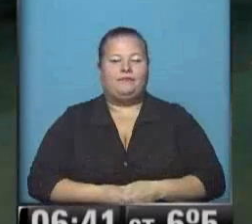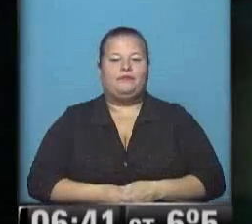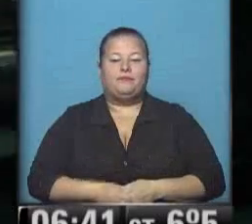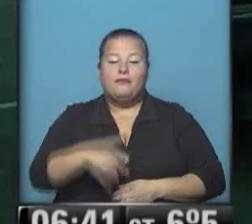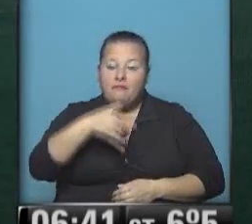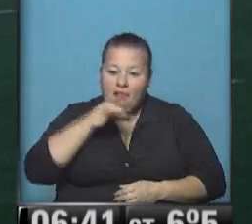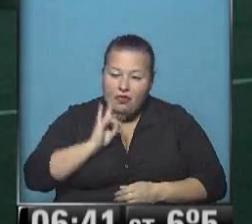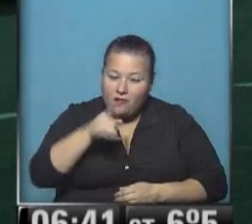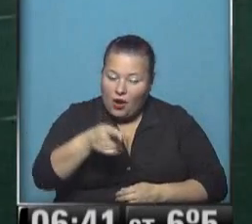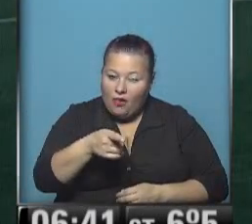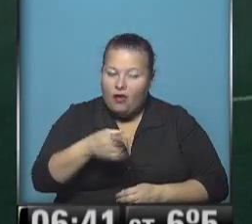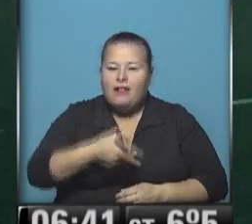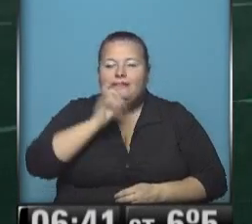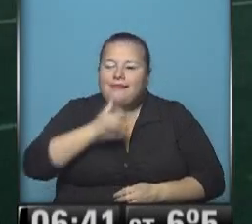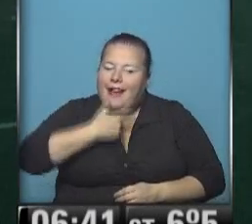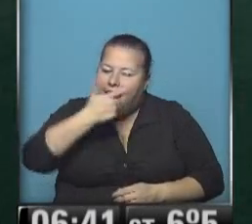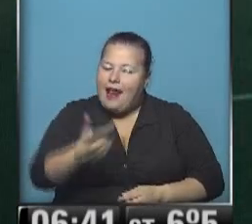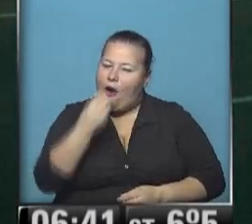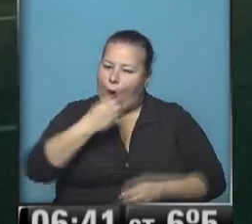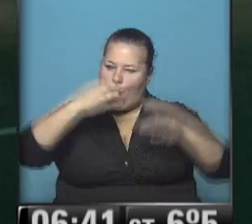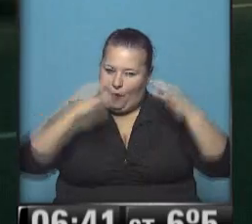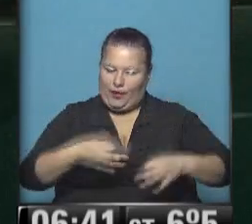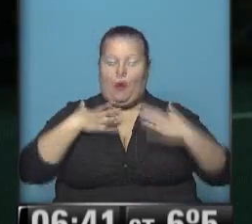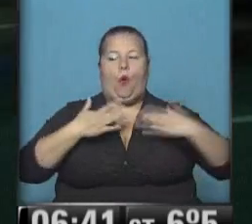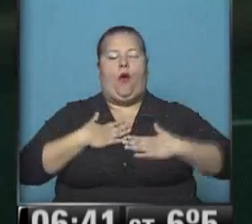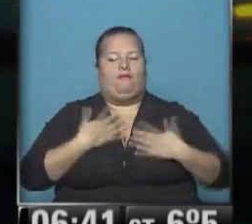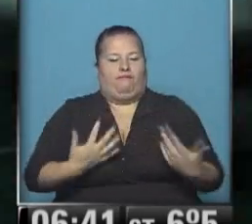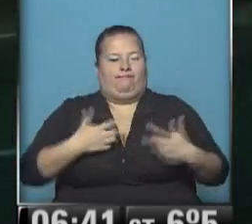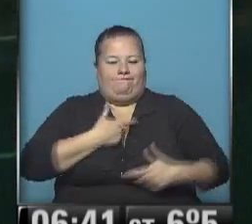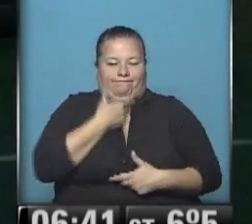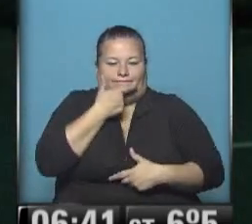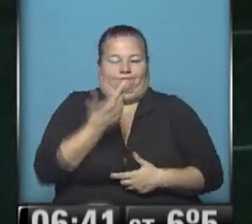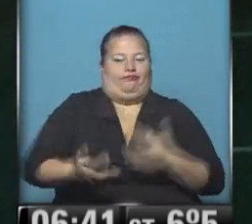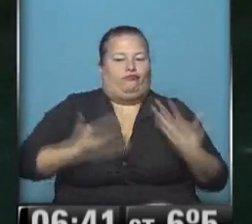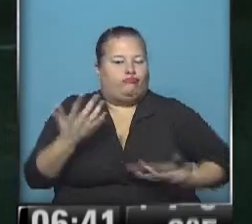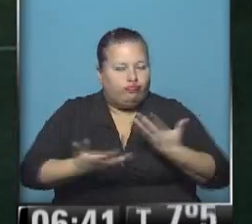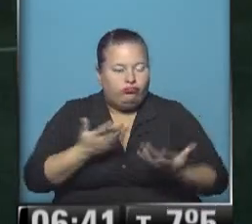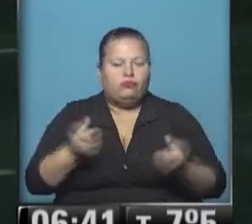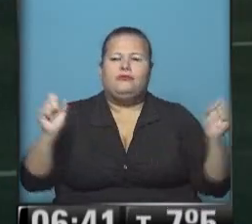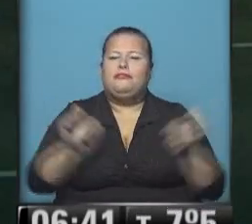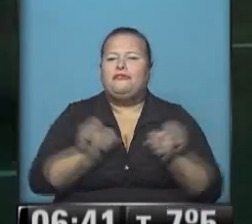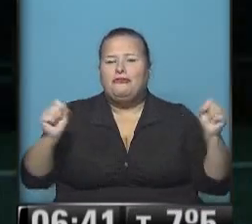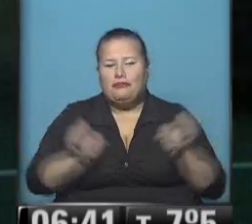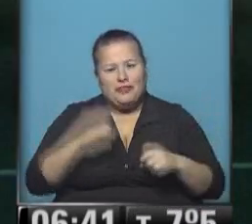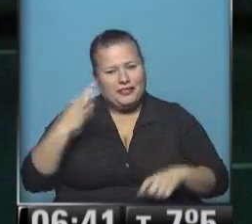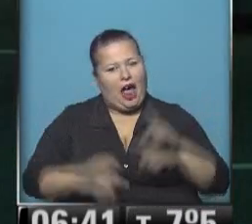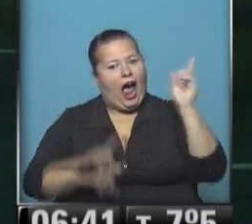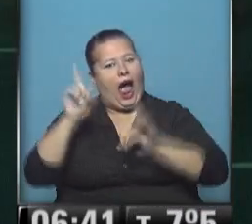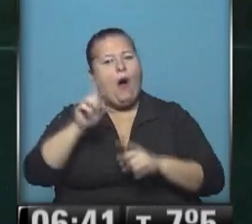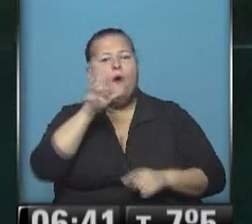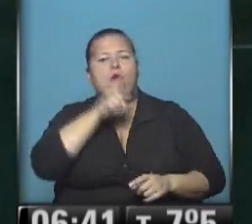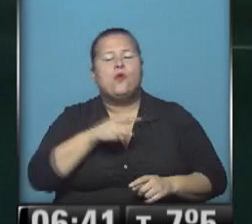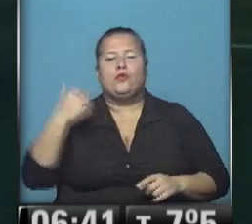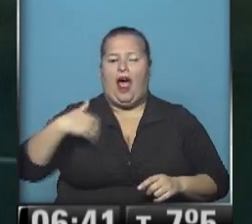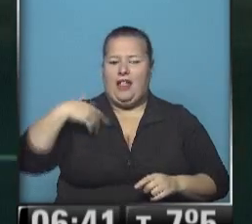¿Estás desayunando? Toma algo calentito y come algo, así tu cuerpo comienza a calentarse y moverse. ¿Qué frío debe hacer en alguna de las rutas